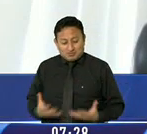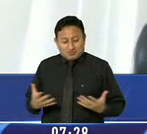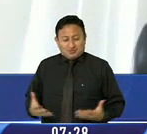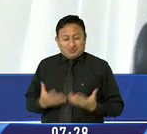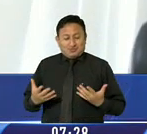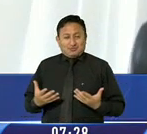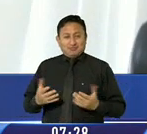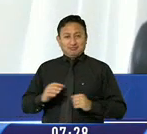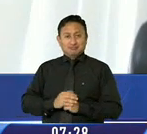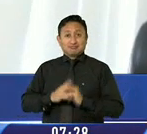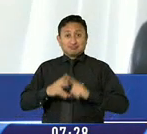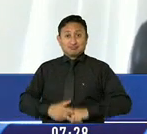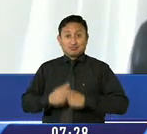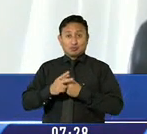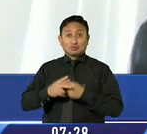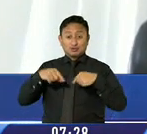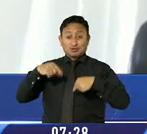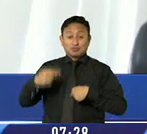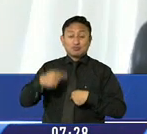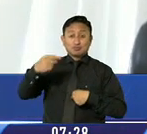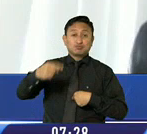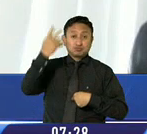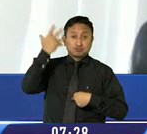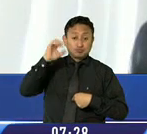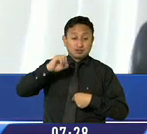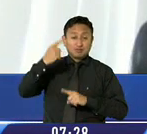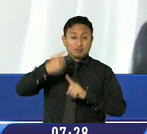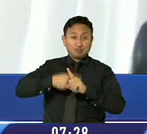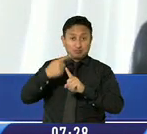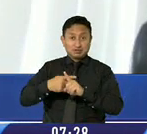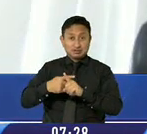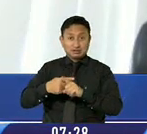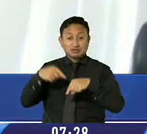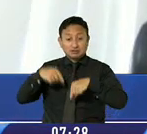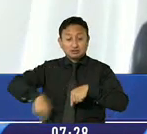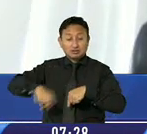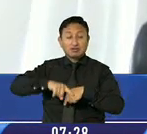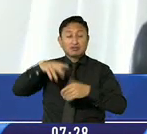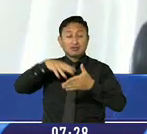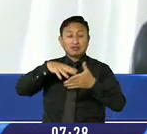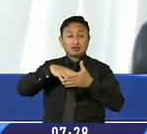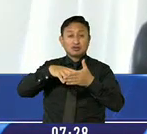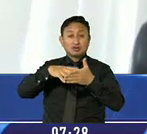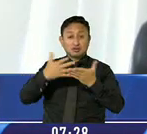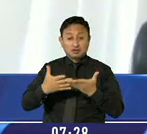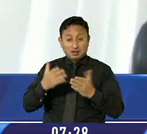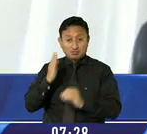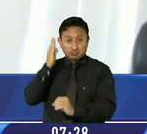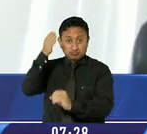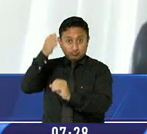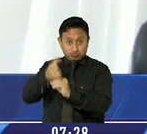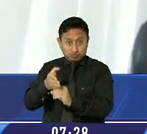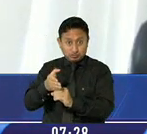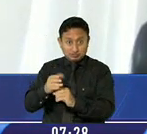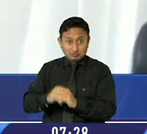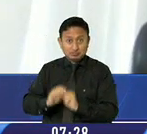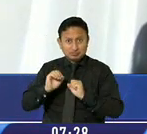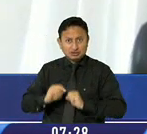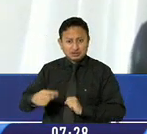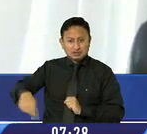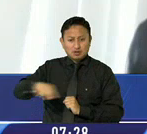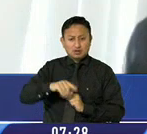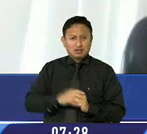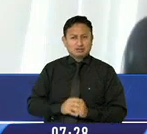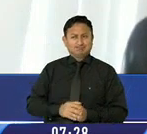por empezar en los próximos días o meses a todos sus estudios regulares, pues hay un poco de